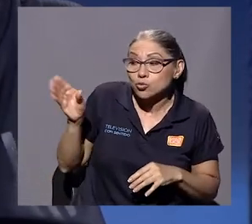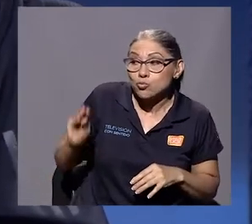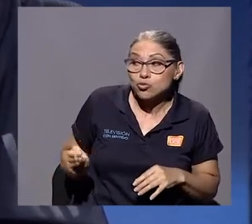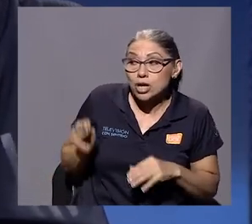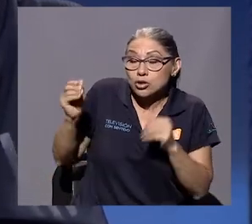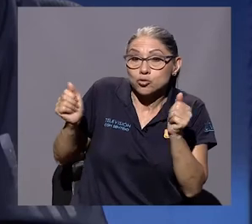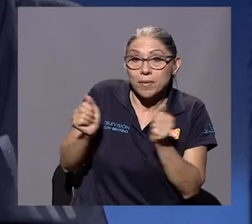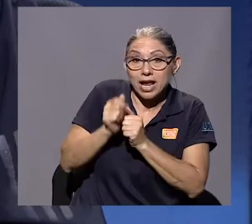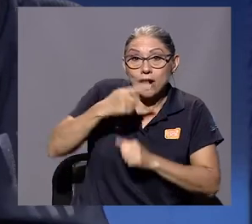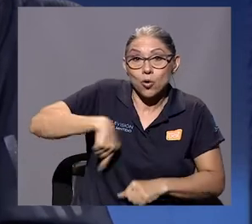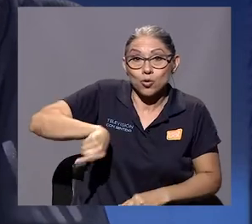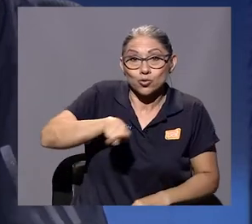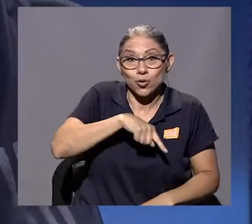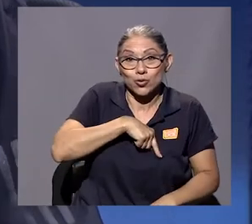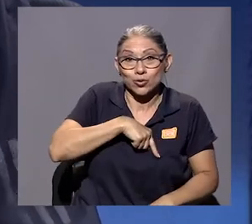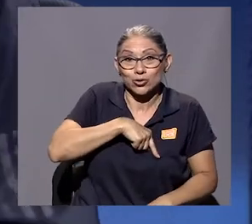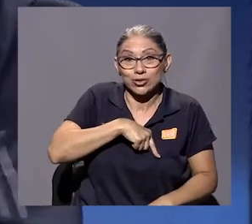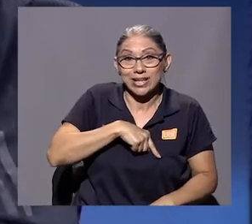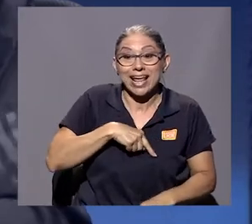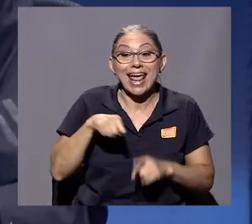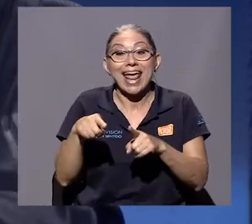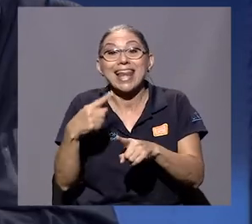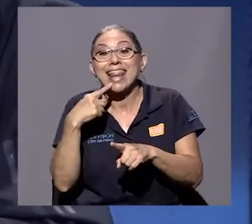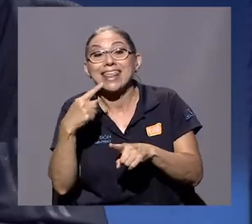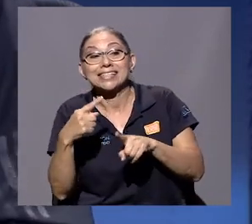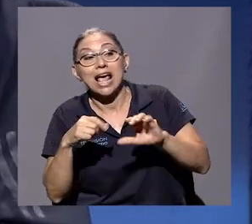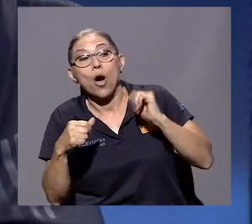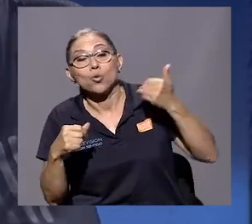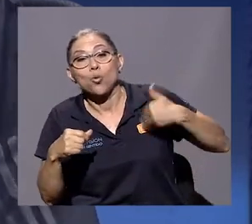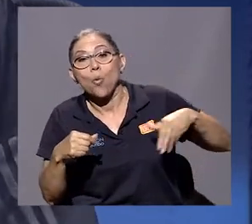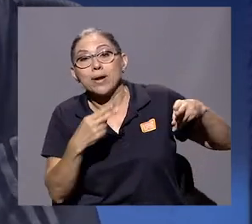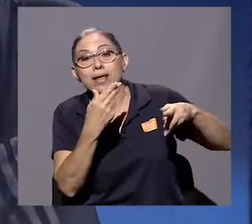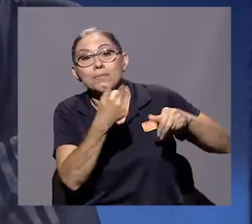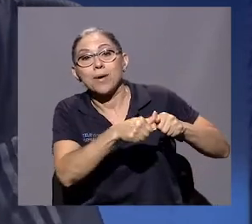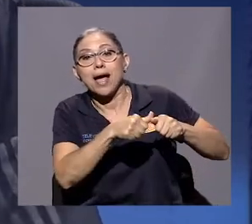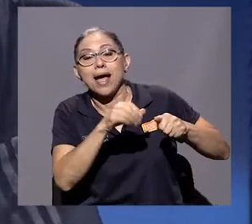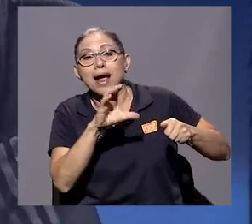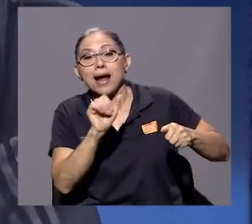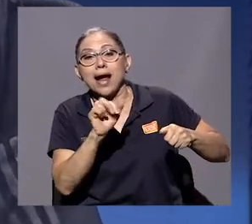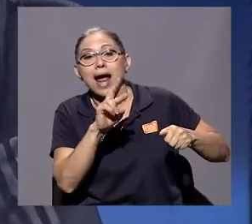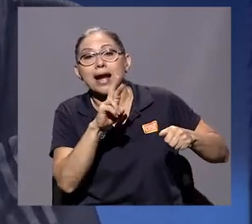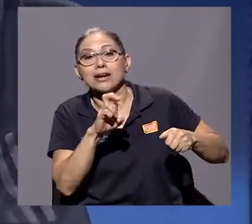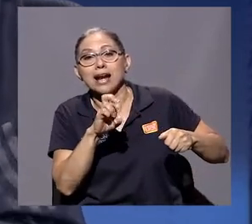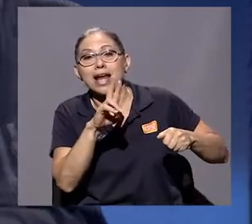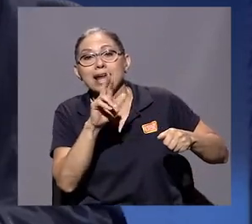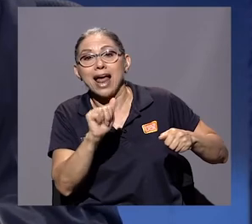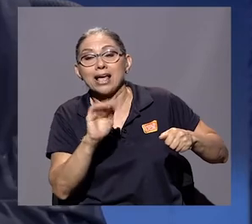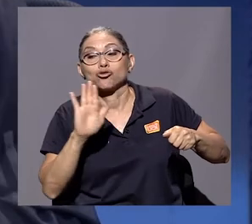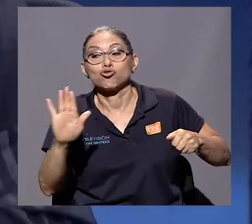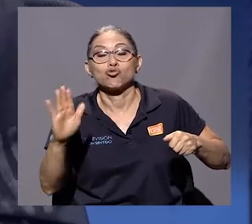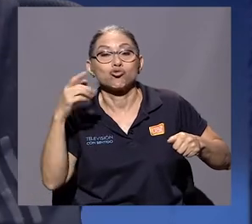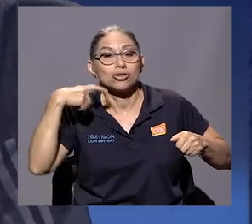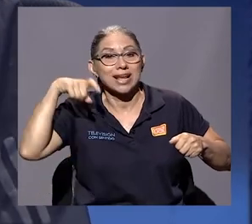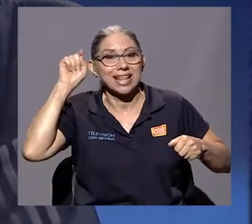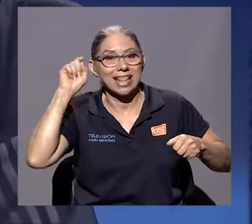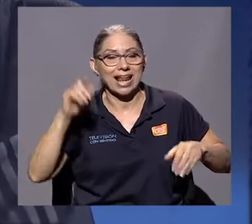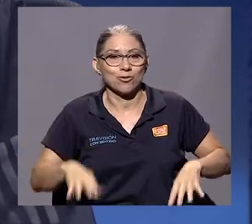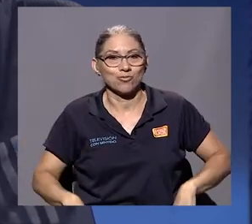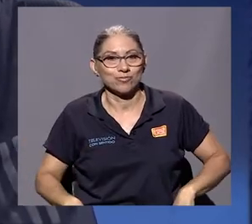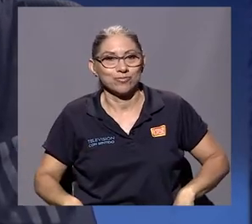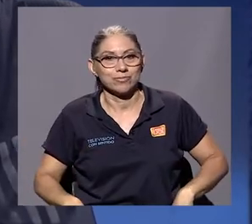nosotros, le decía a Carrera, que era el que lo acompañaba permanentemente su secretario,